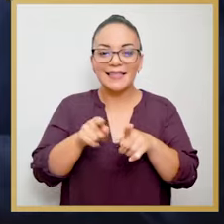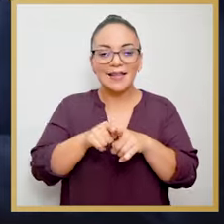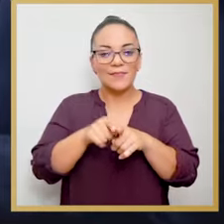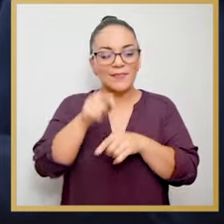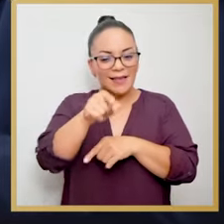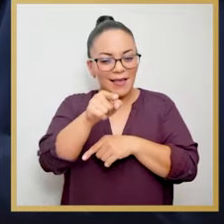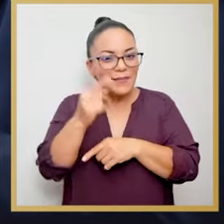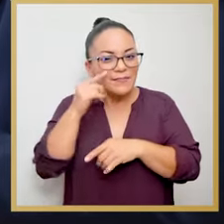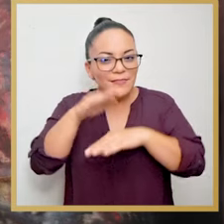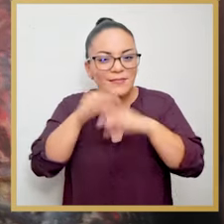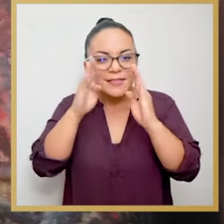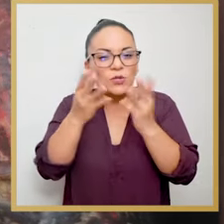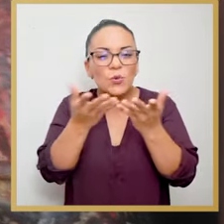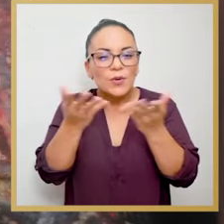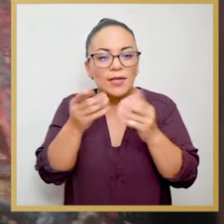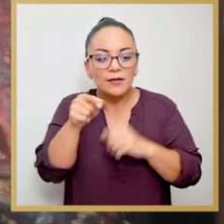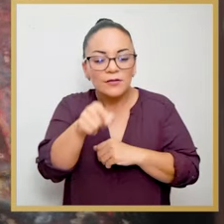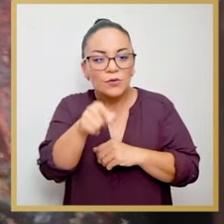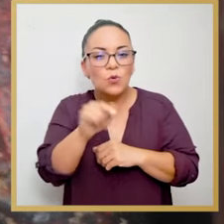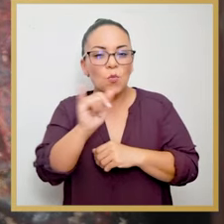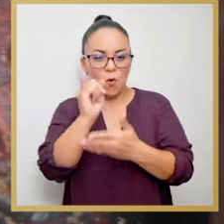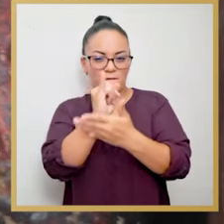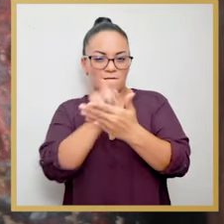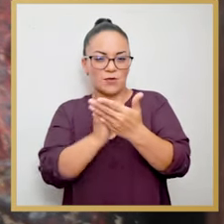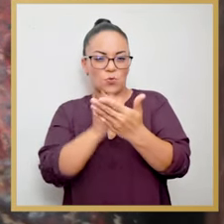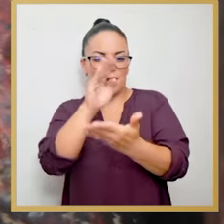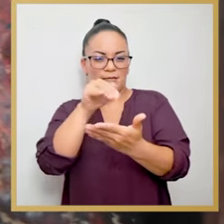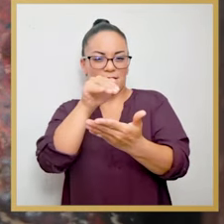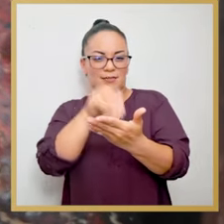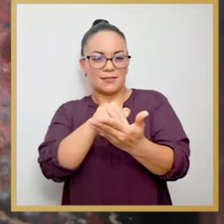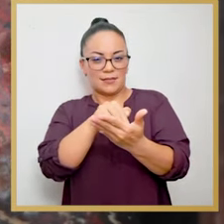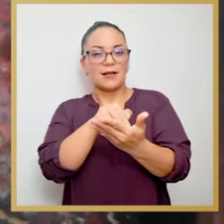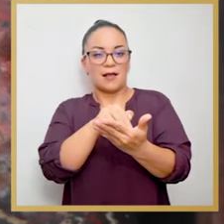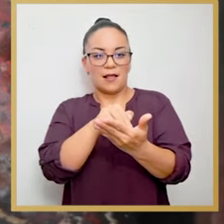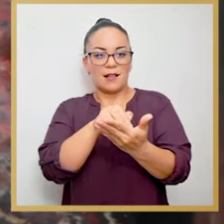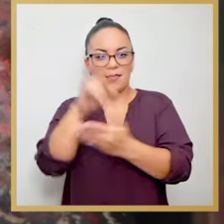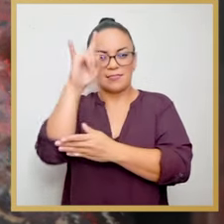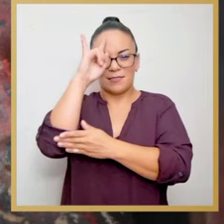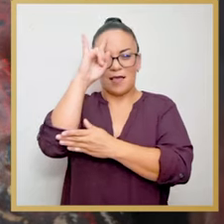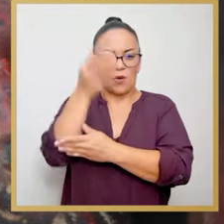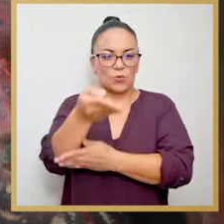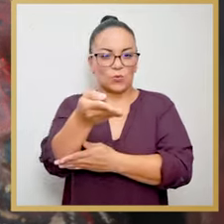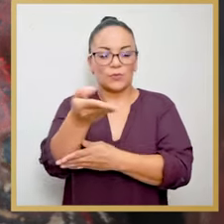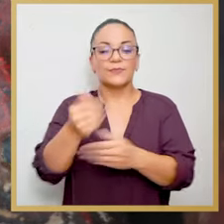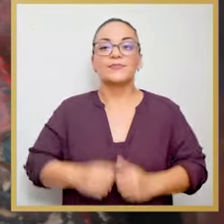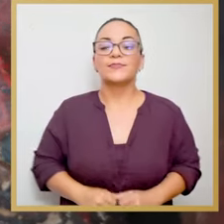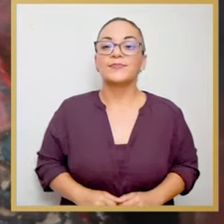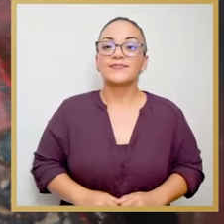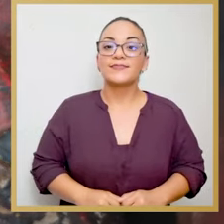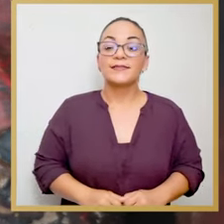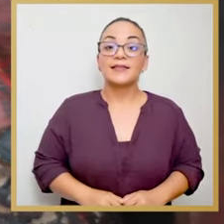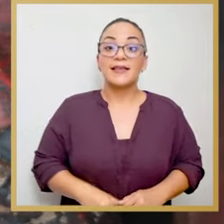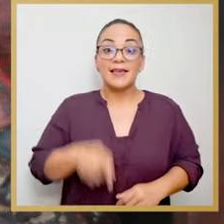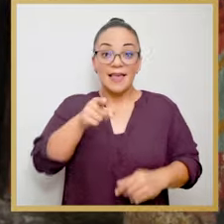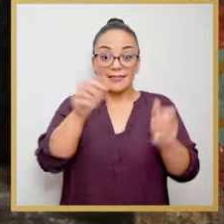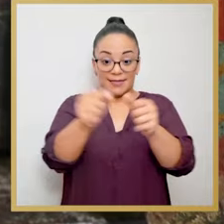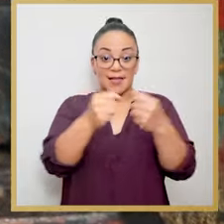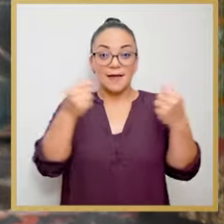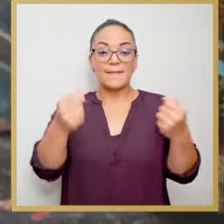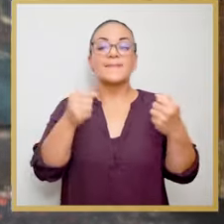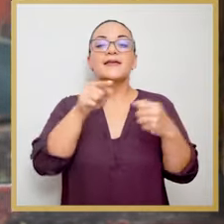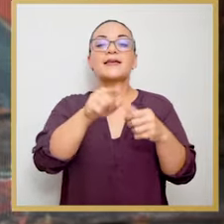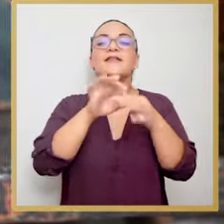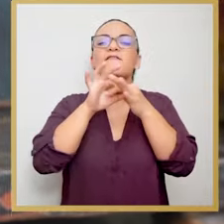de lo que estamos viendo acá. Estamos viendo como una figura central a un diablo. Este camarín está